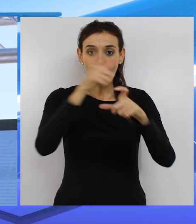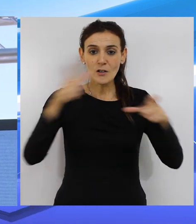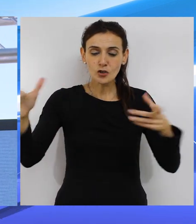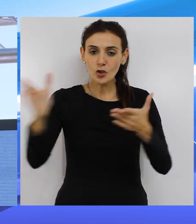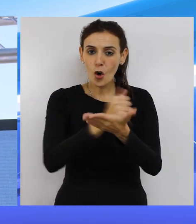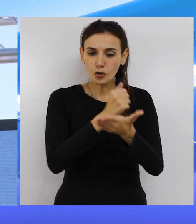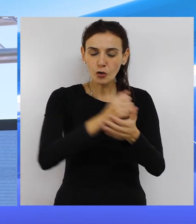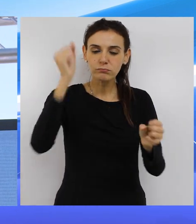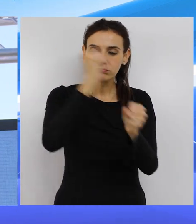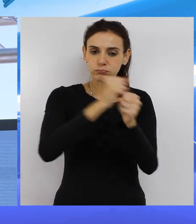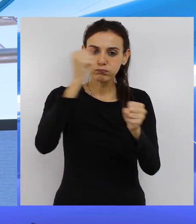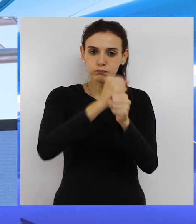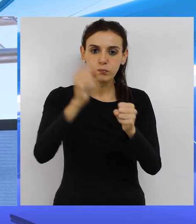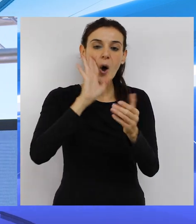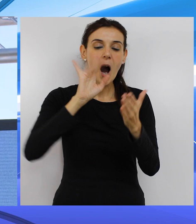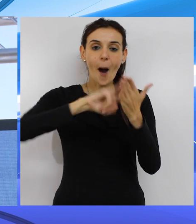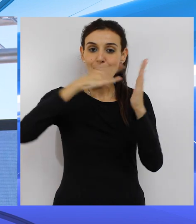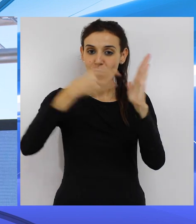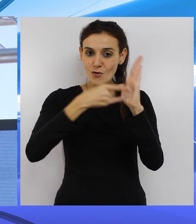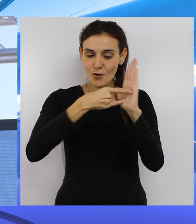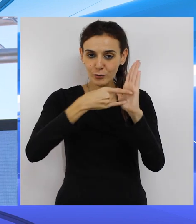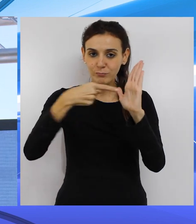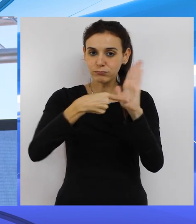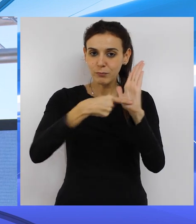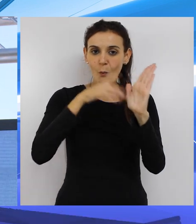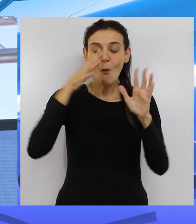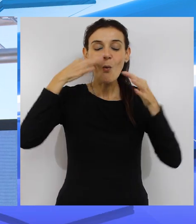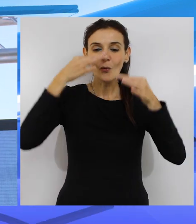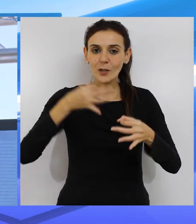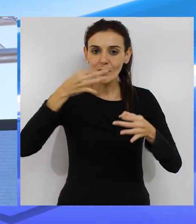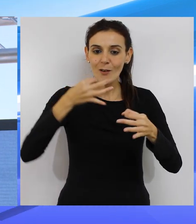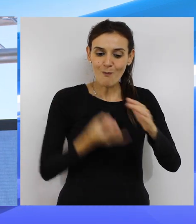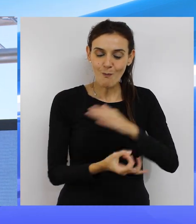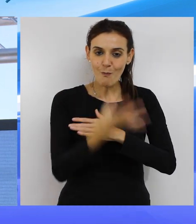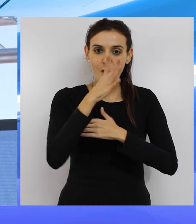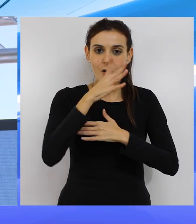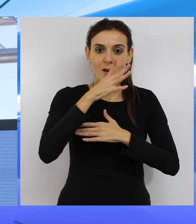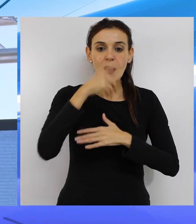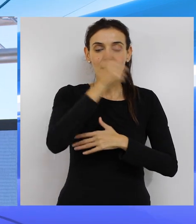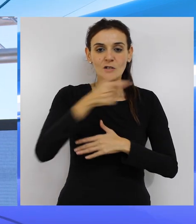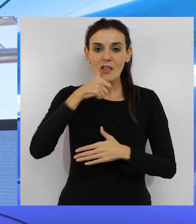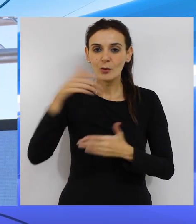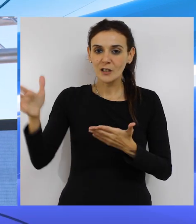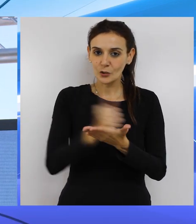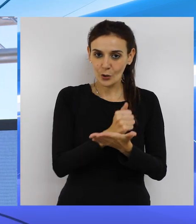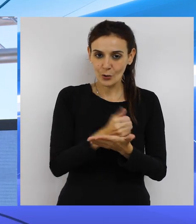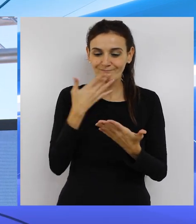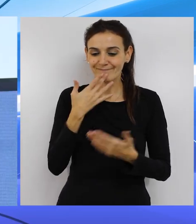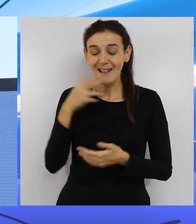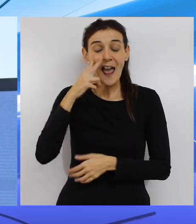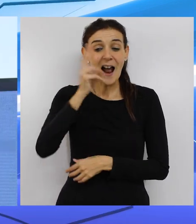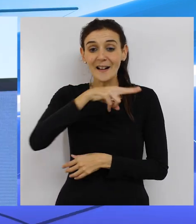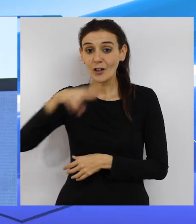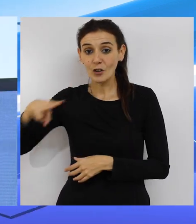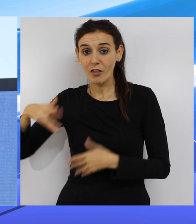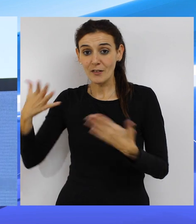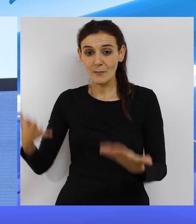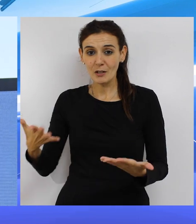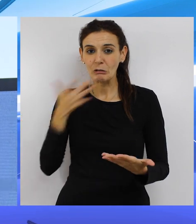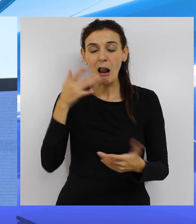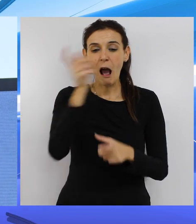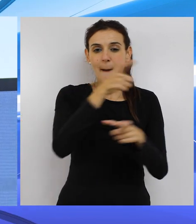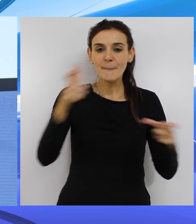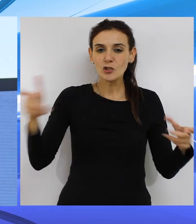felicitaciones a todos los que han apostado y trabajado por este proyecto, ya que comienza una realidad en Ceuta y para todos los ceutíes. El